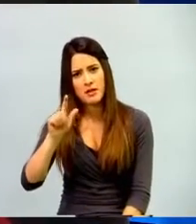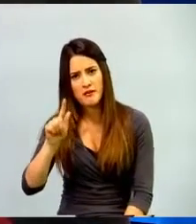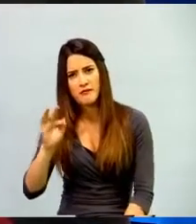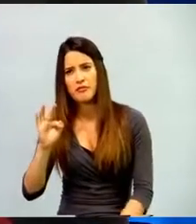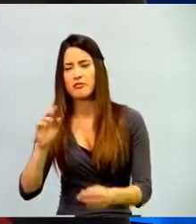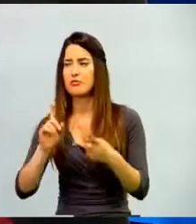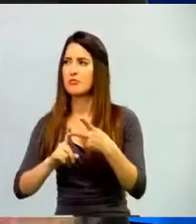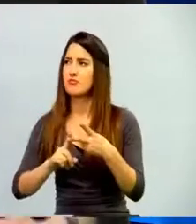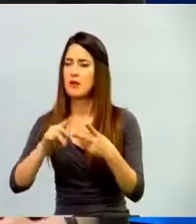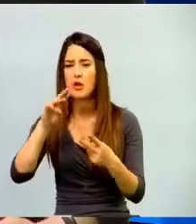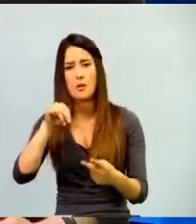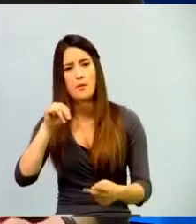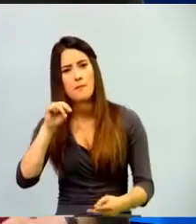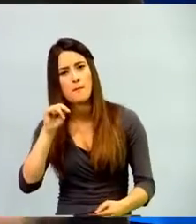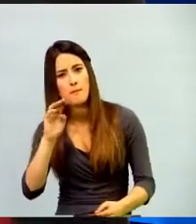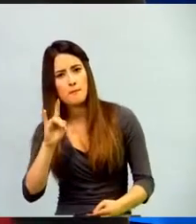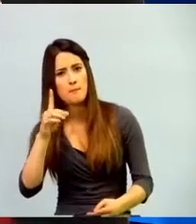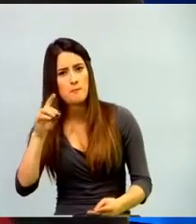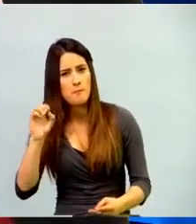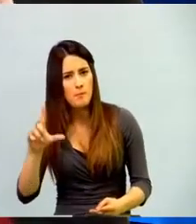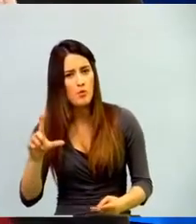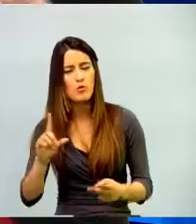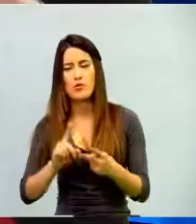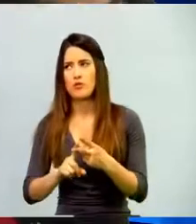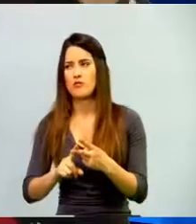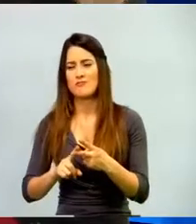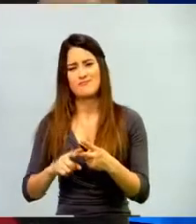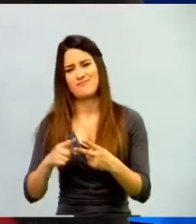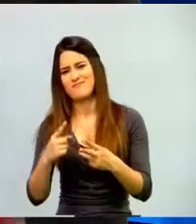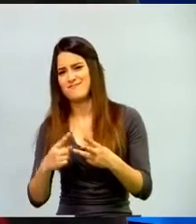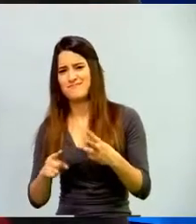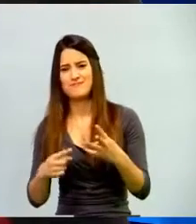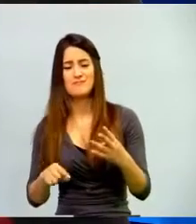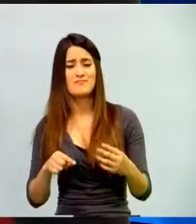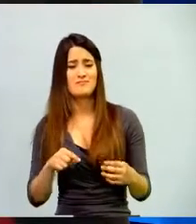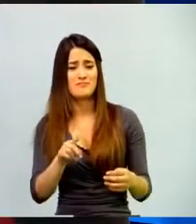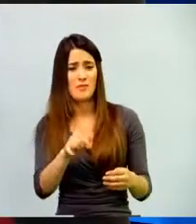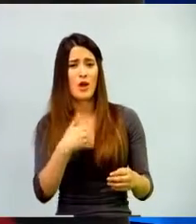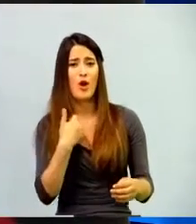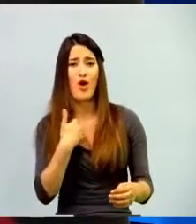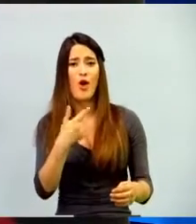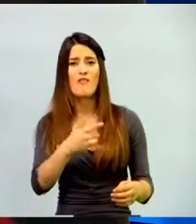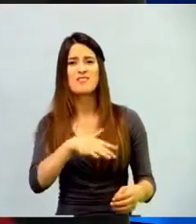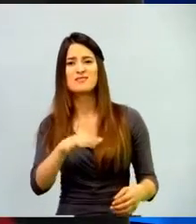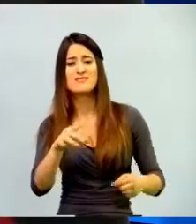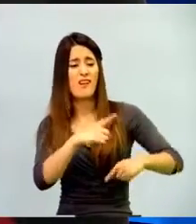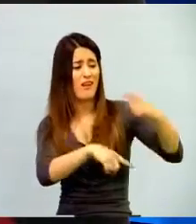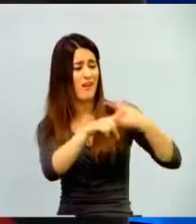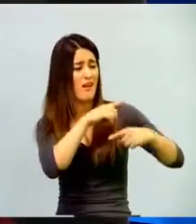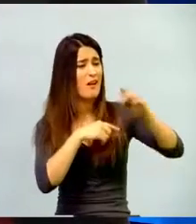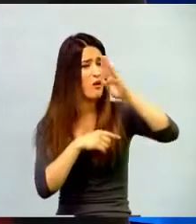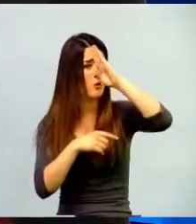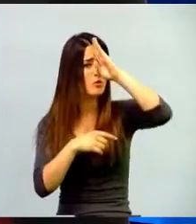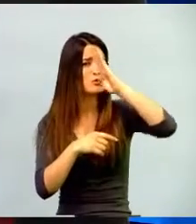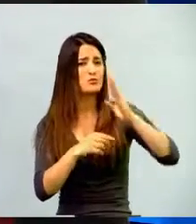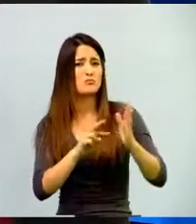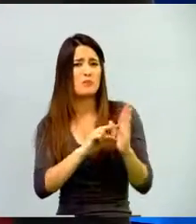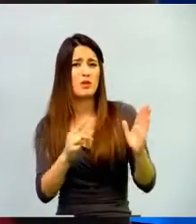aprenden, como decían varios compañeros acá, los chicos ya vienen con el chip porque ellos ya, desde sí, ellos ya